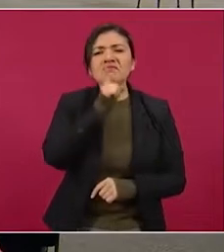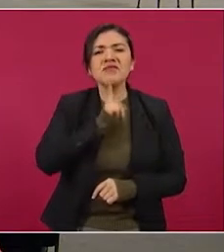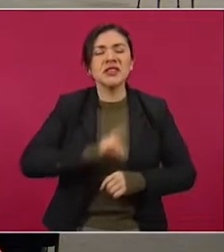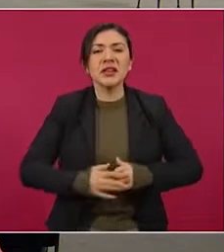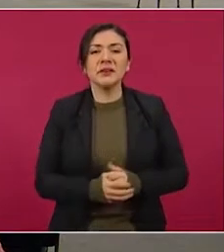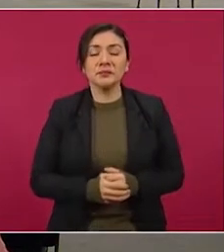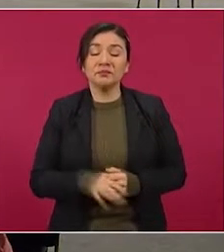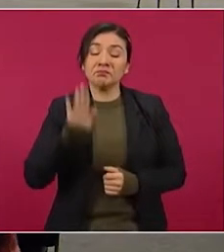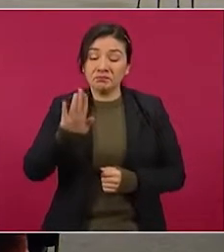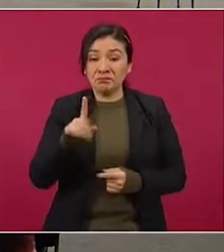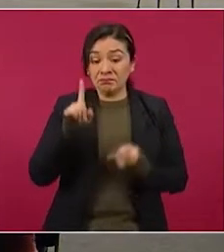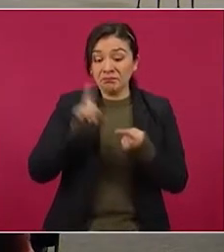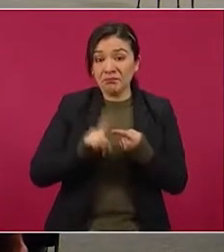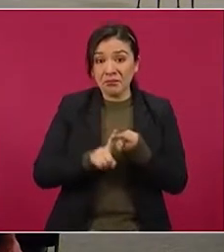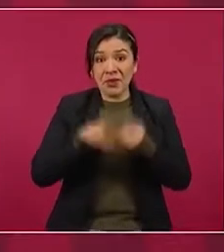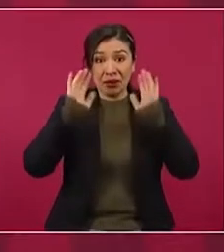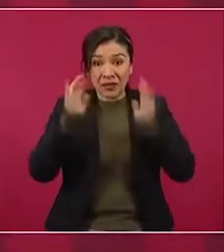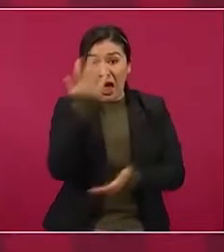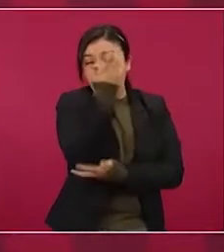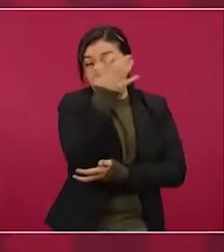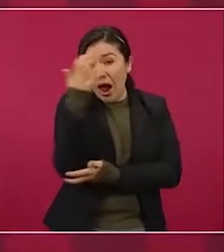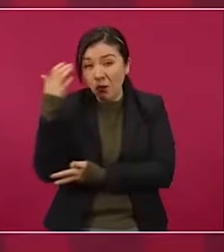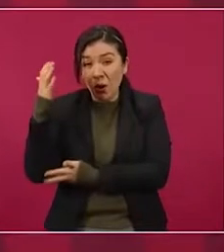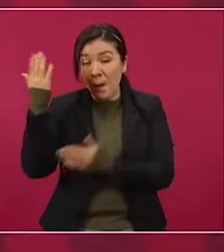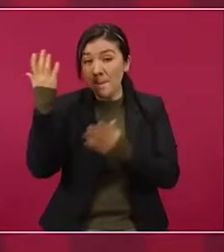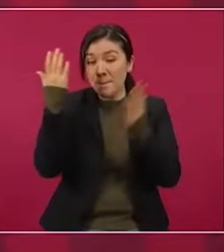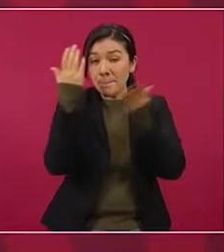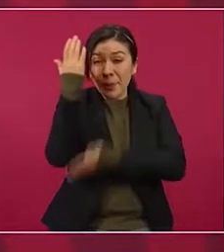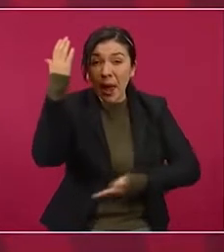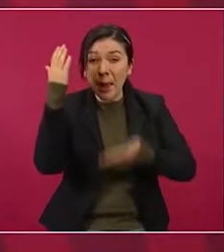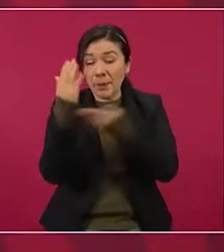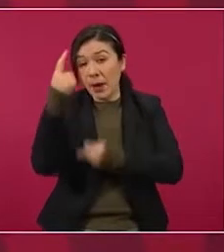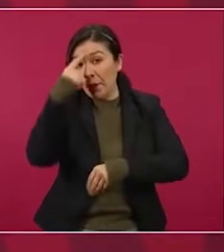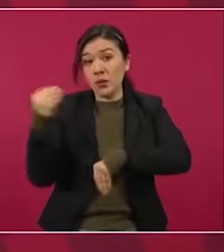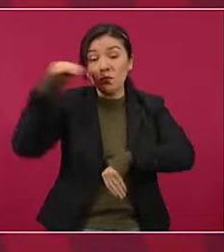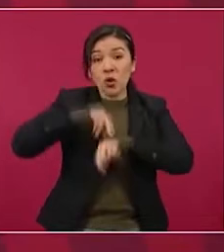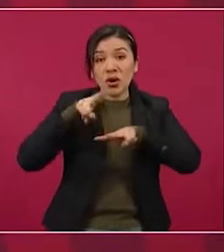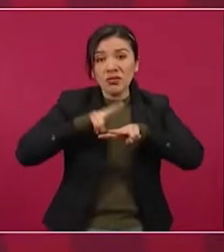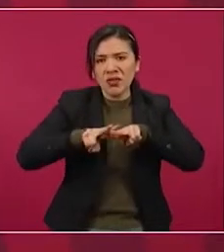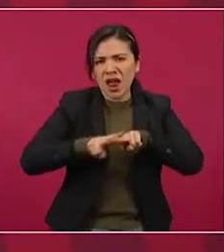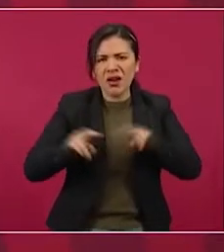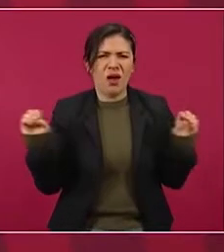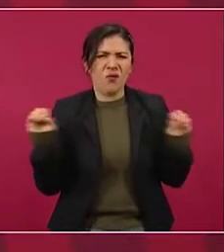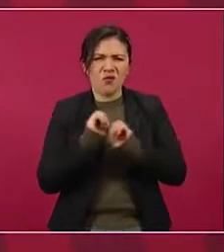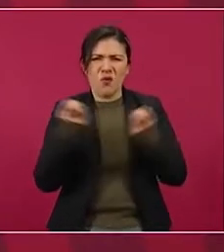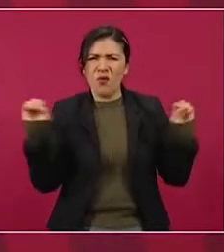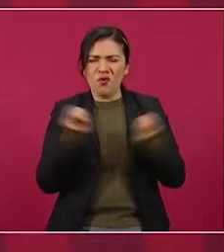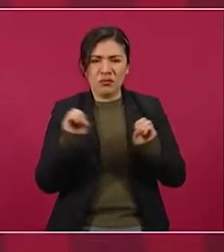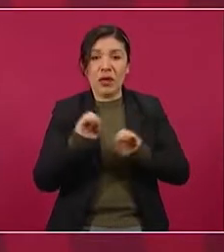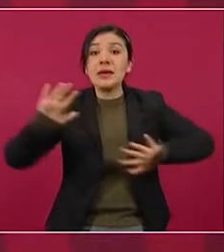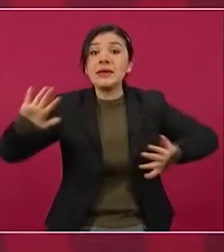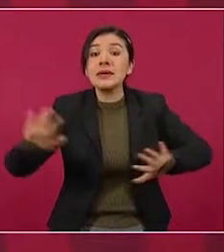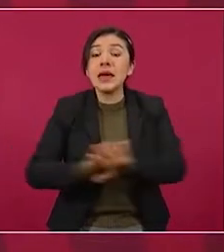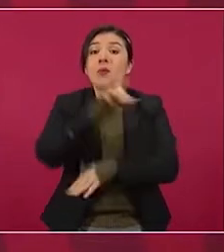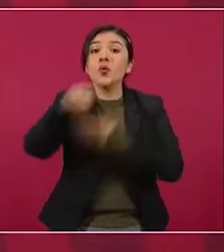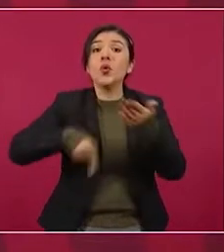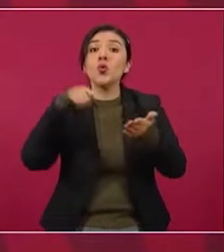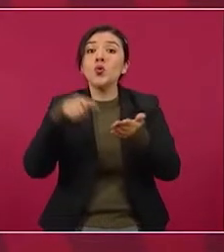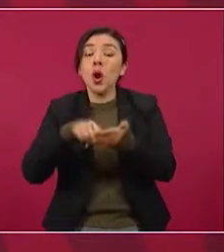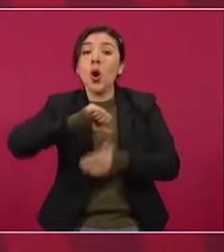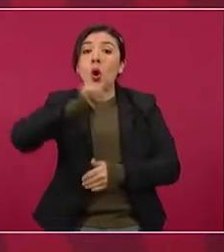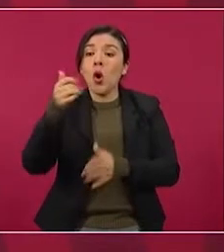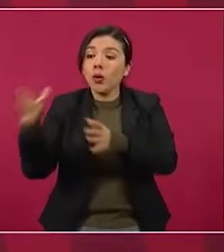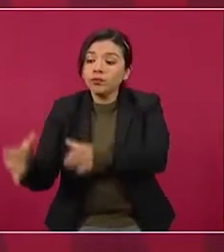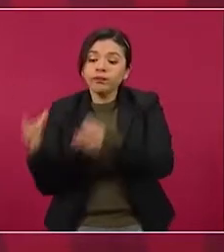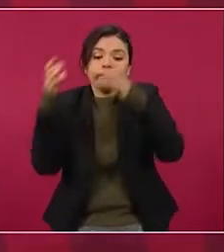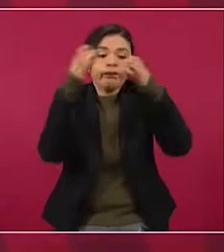En primer lugar, no se han talado árboles de la selva para construir el Tren Maya. Se han reubicado y trasplantado